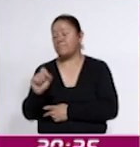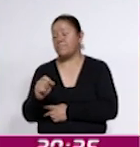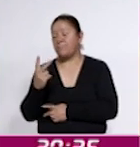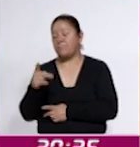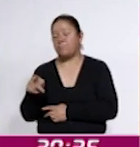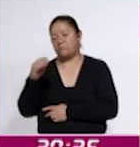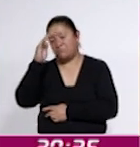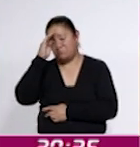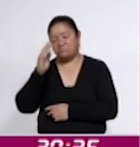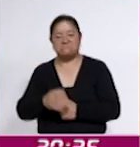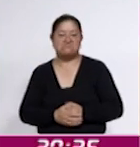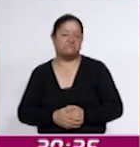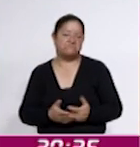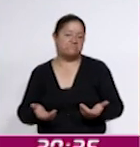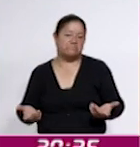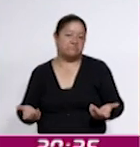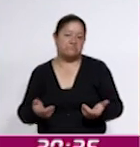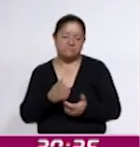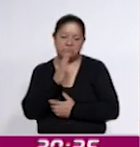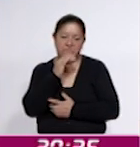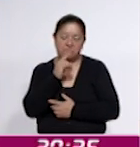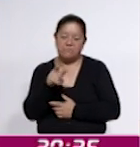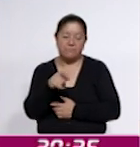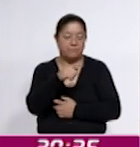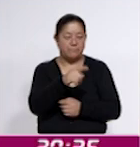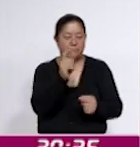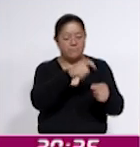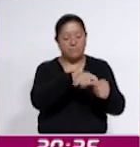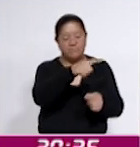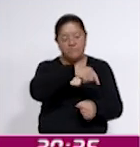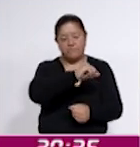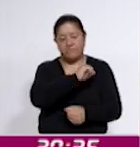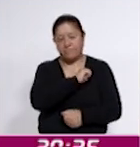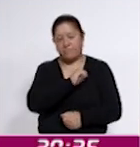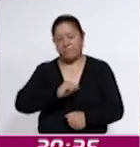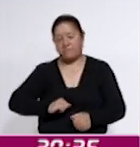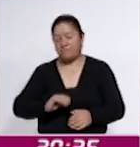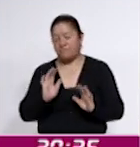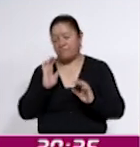consideró que ya no contaba con calidad de integrante del ayuntamiento.